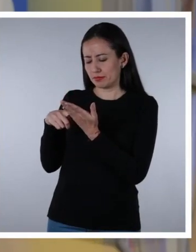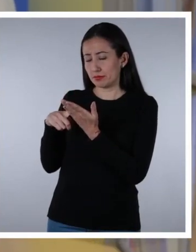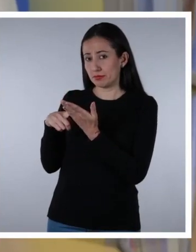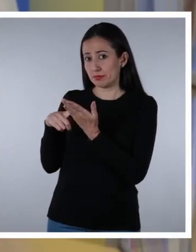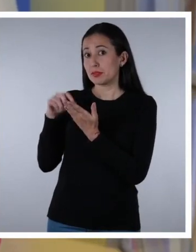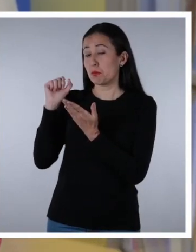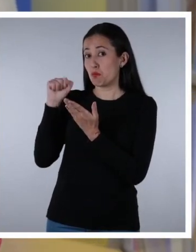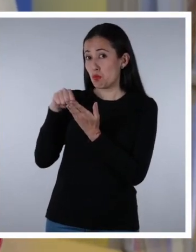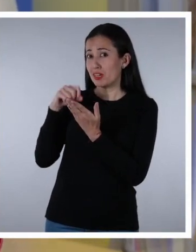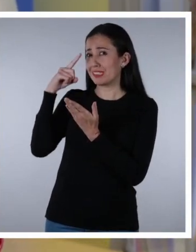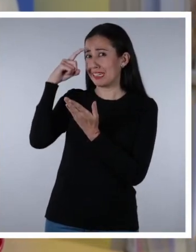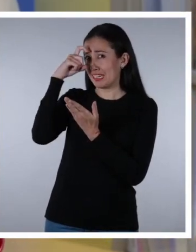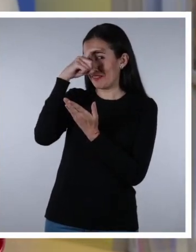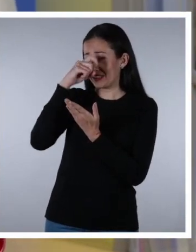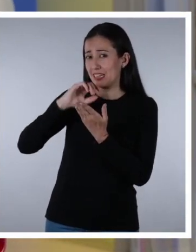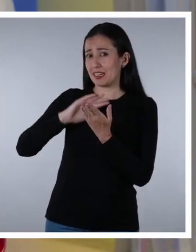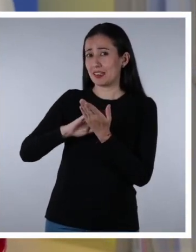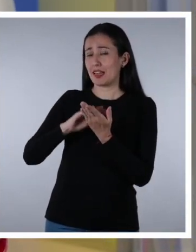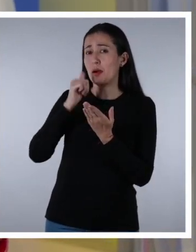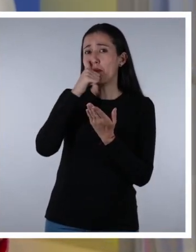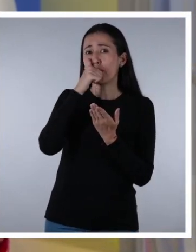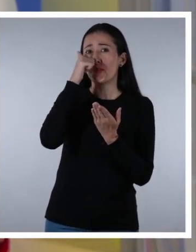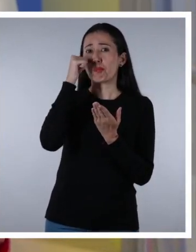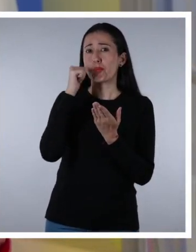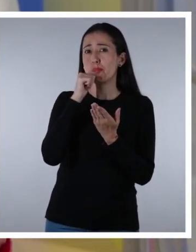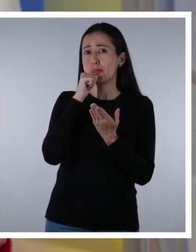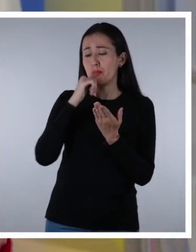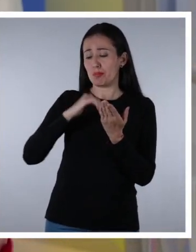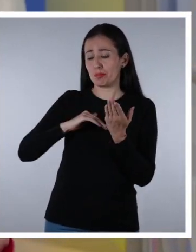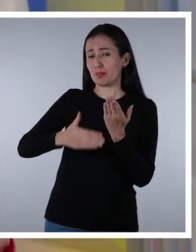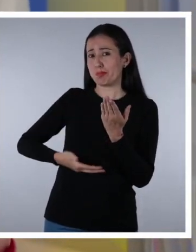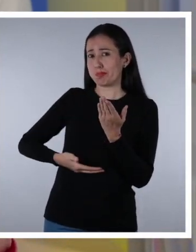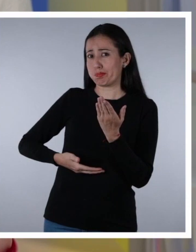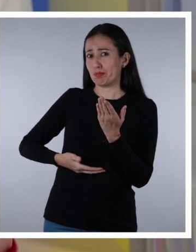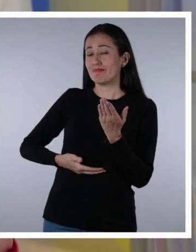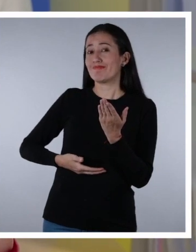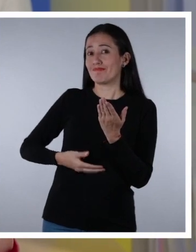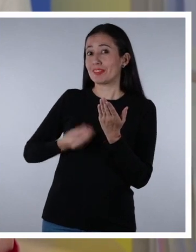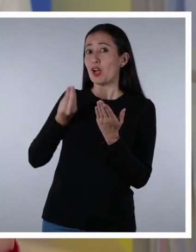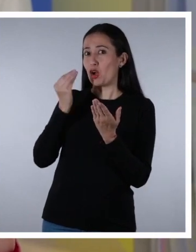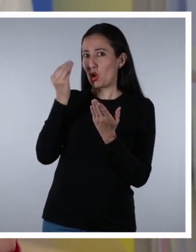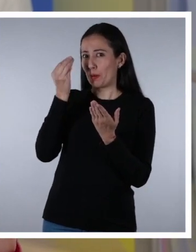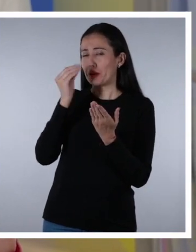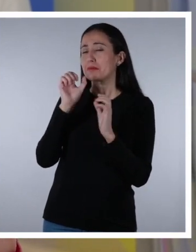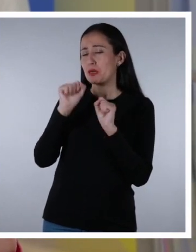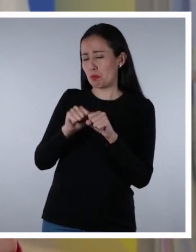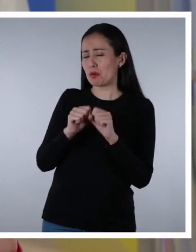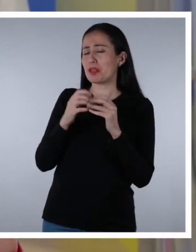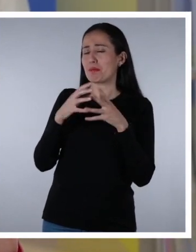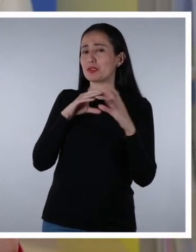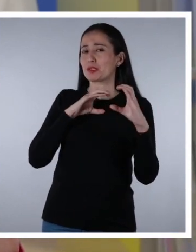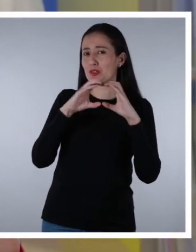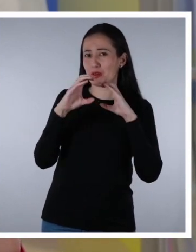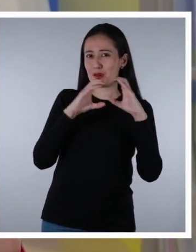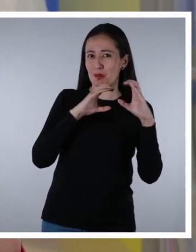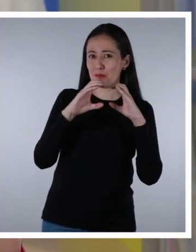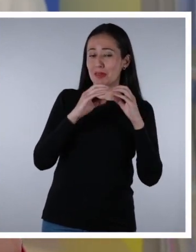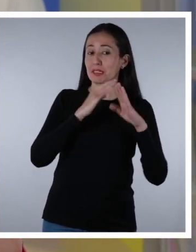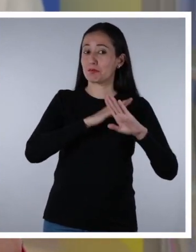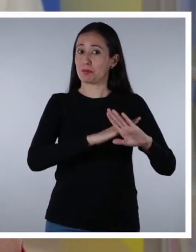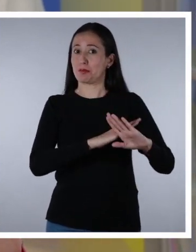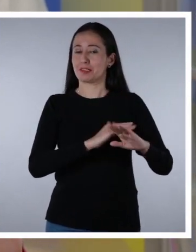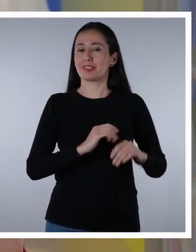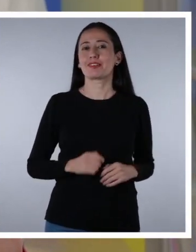Puede ser difícil hablar del embarazo en adolescentes, pero hay maneras empáticas en las que podemos conversar en casa sobre la